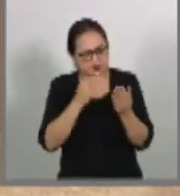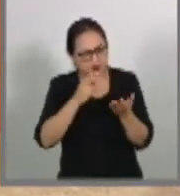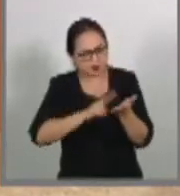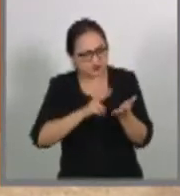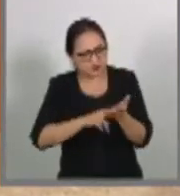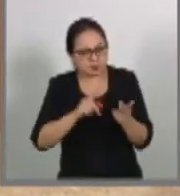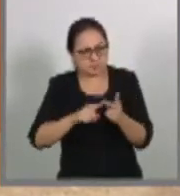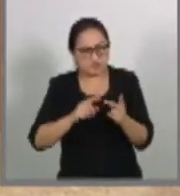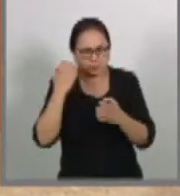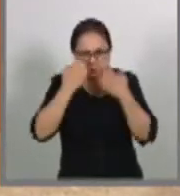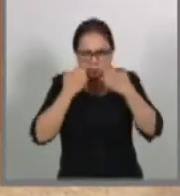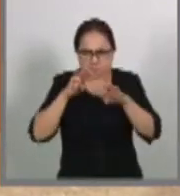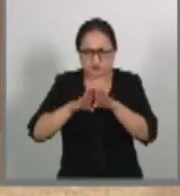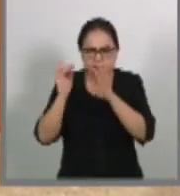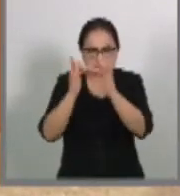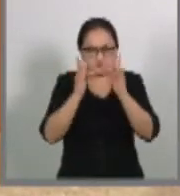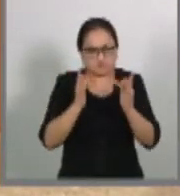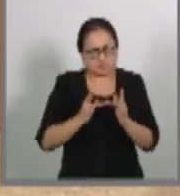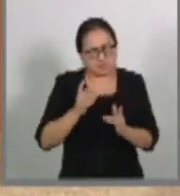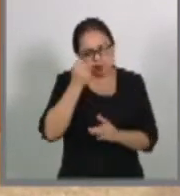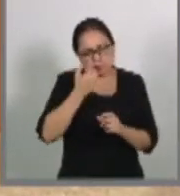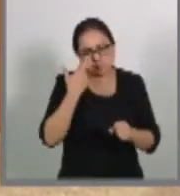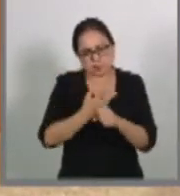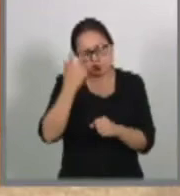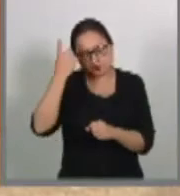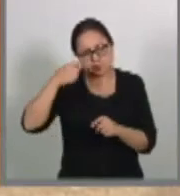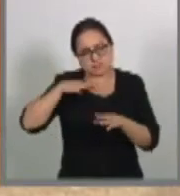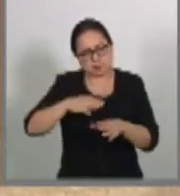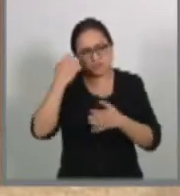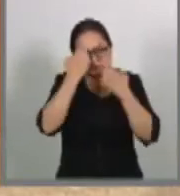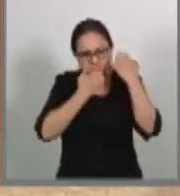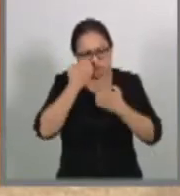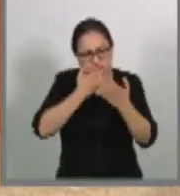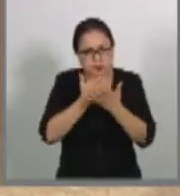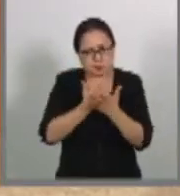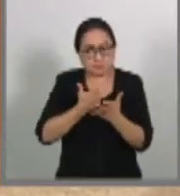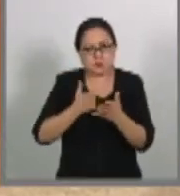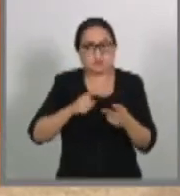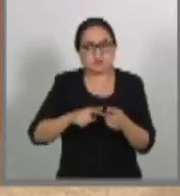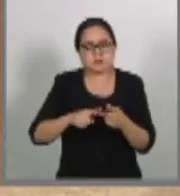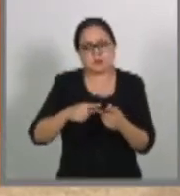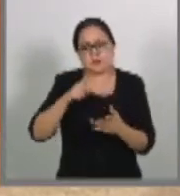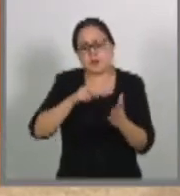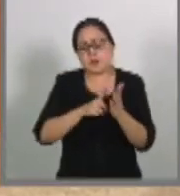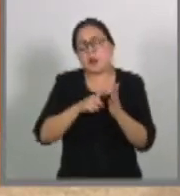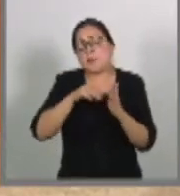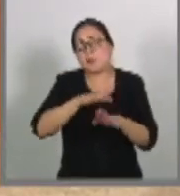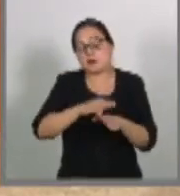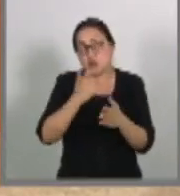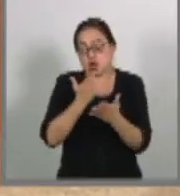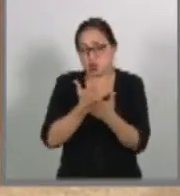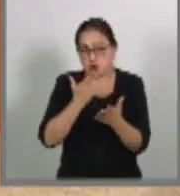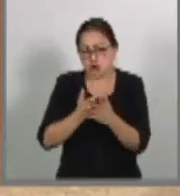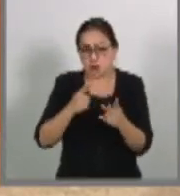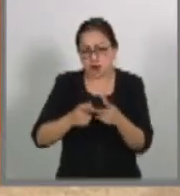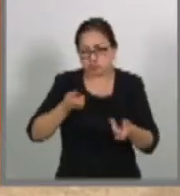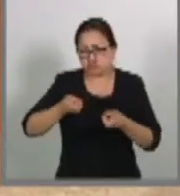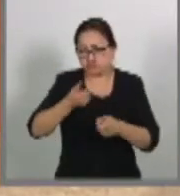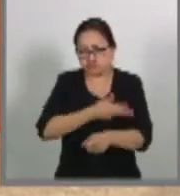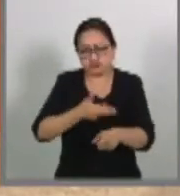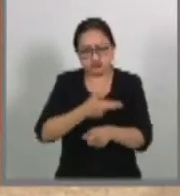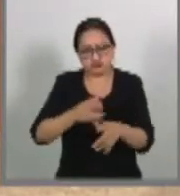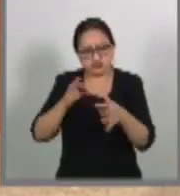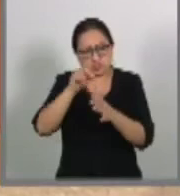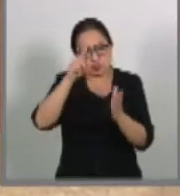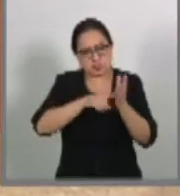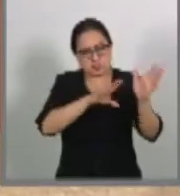Interconexión, Subdirector de Análisis Financiero y Jefe de Departamento de Estudios Económicos Regulatorios, esto entre 1999